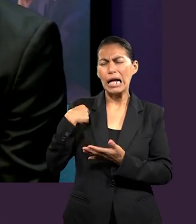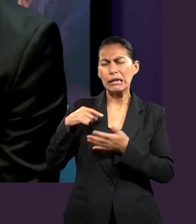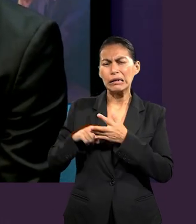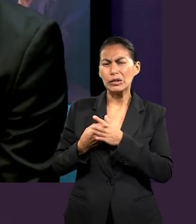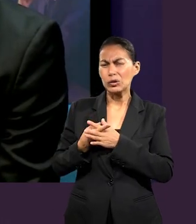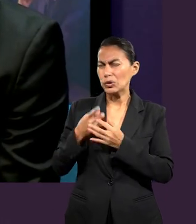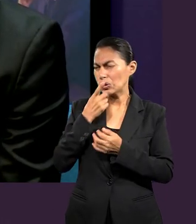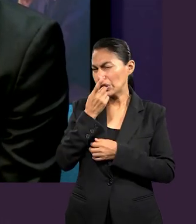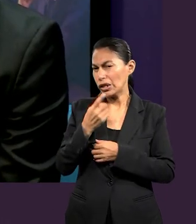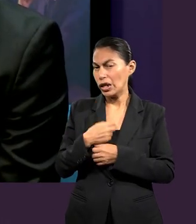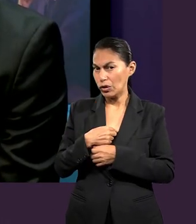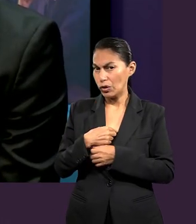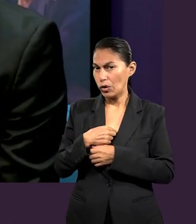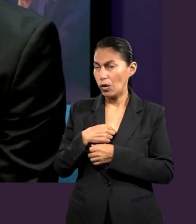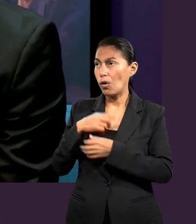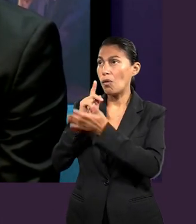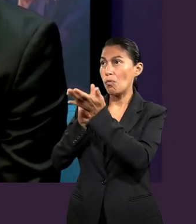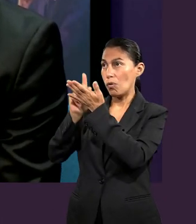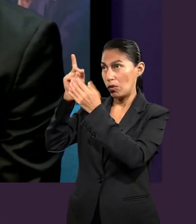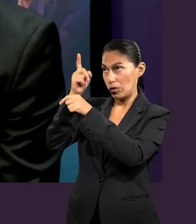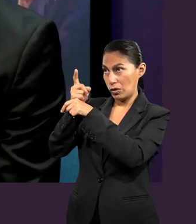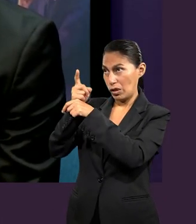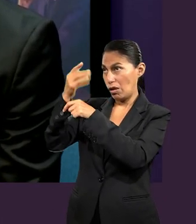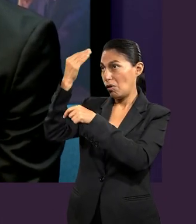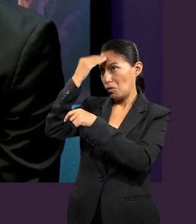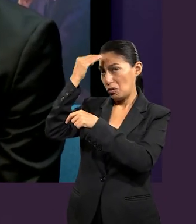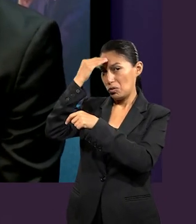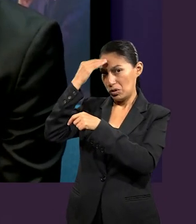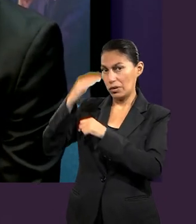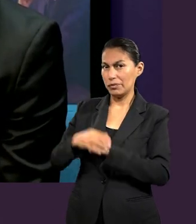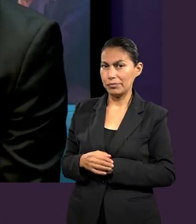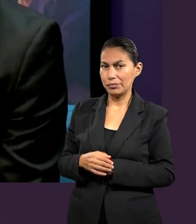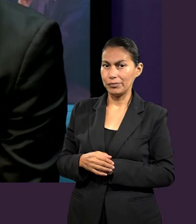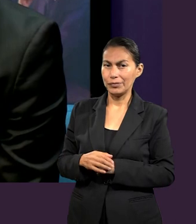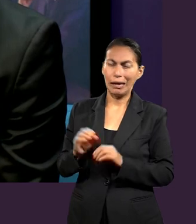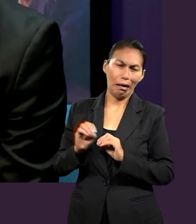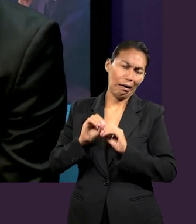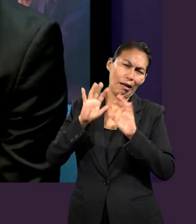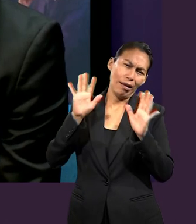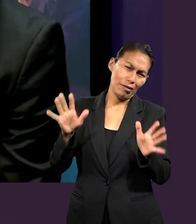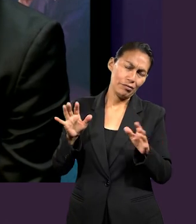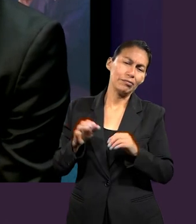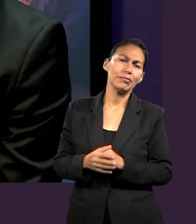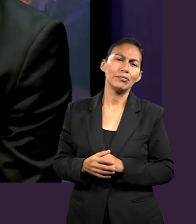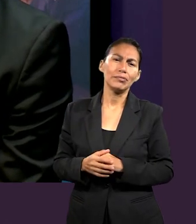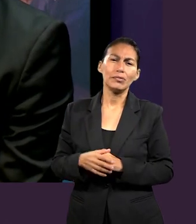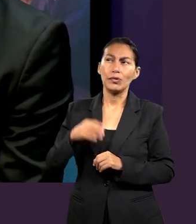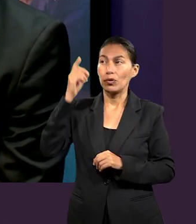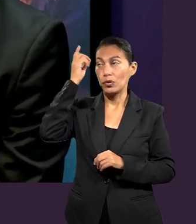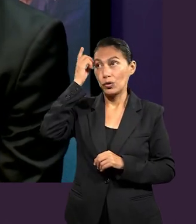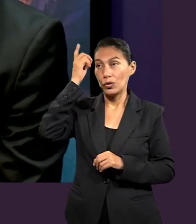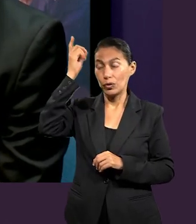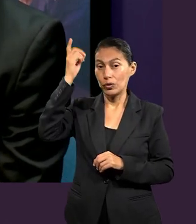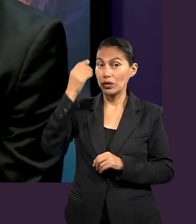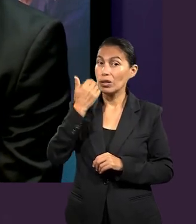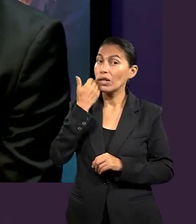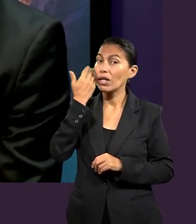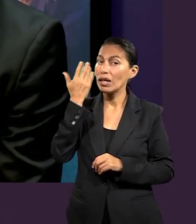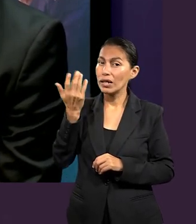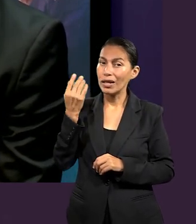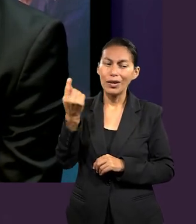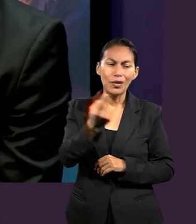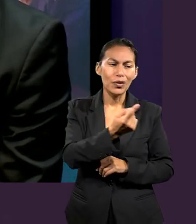quería conocer un poquito mejor de la voluntad y pues no podría ser más claro, Dios quiere que